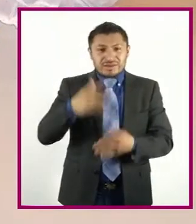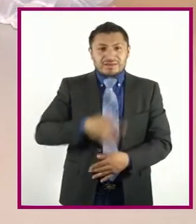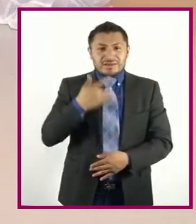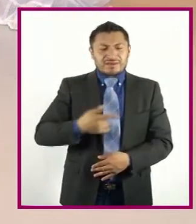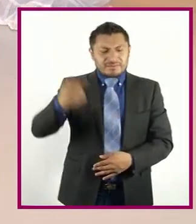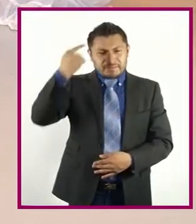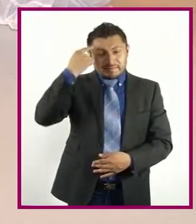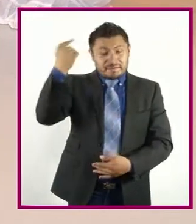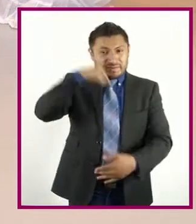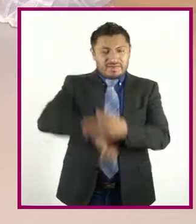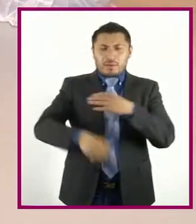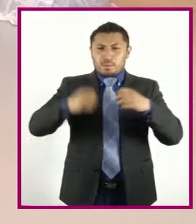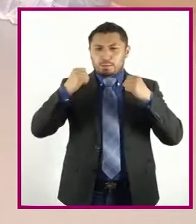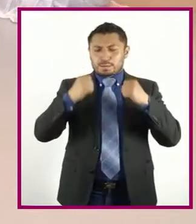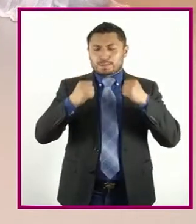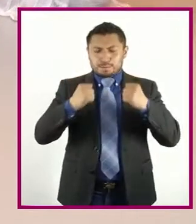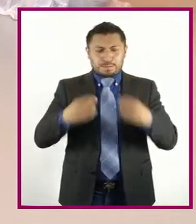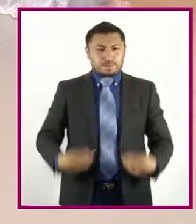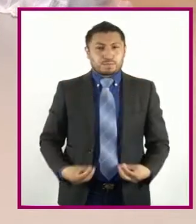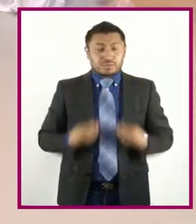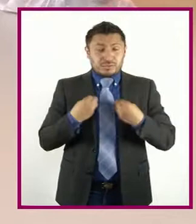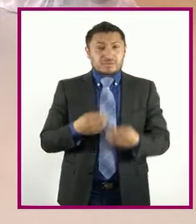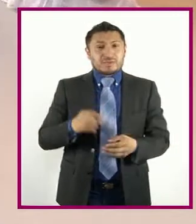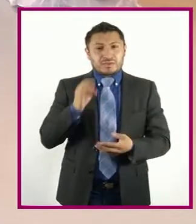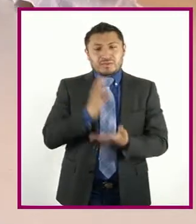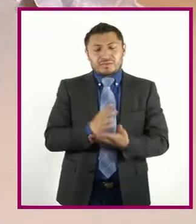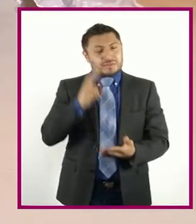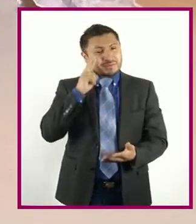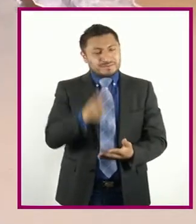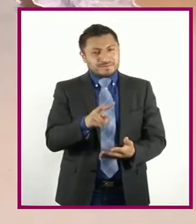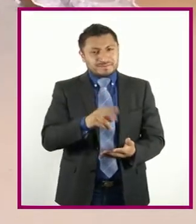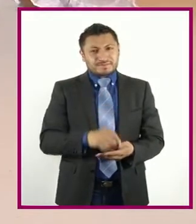fuerza Vital Con su sola presencia